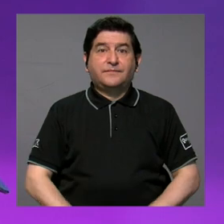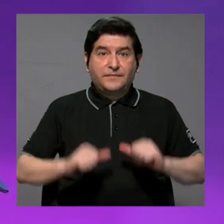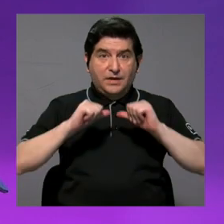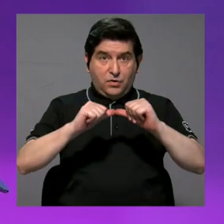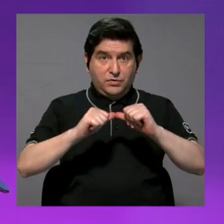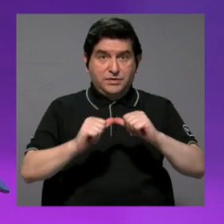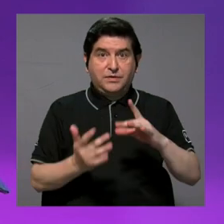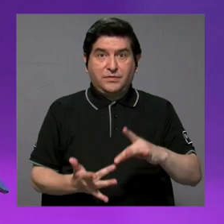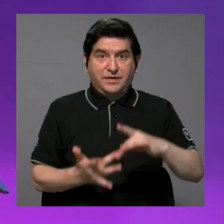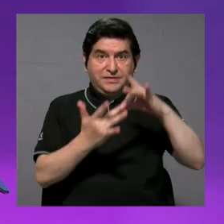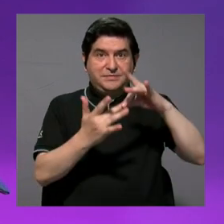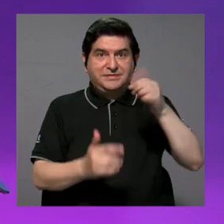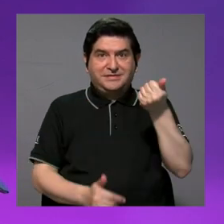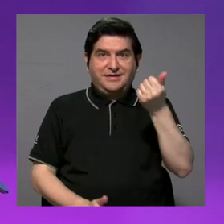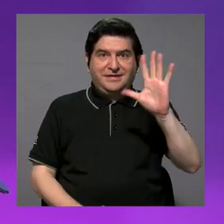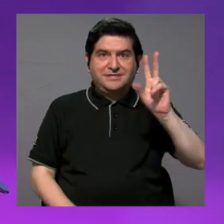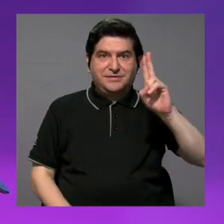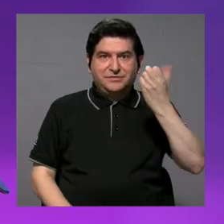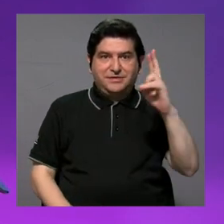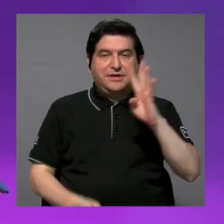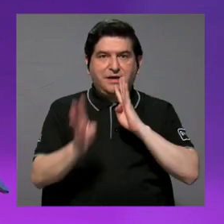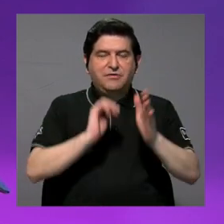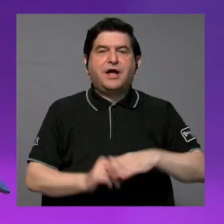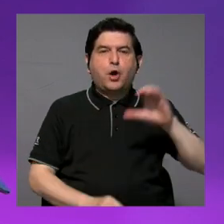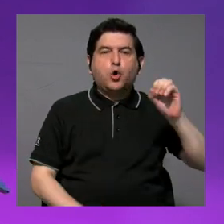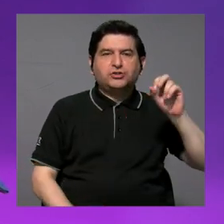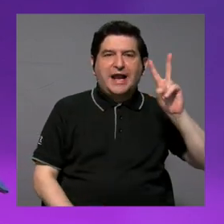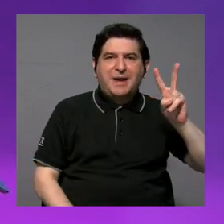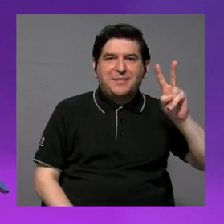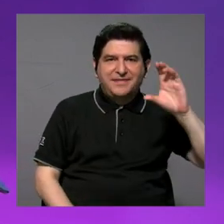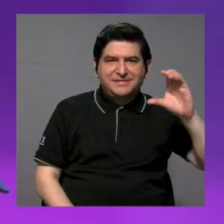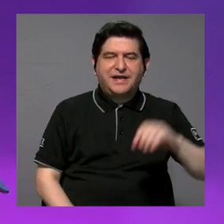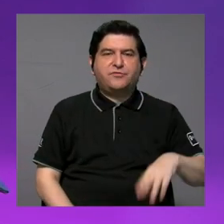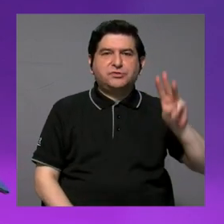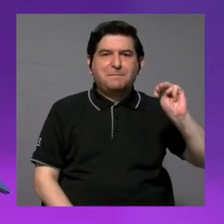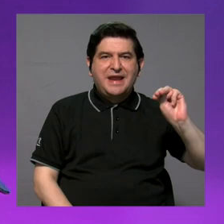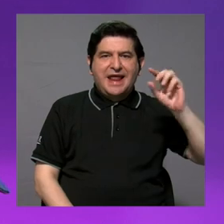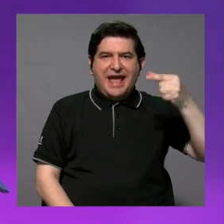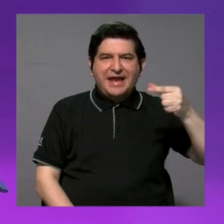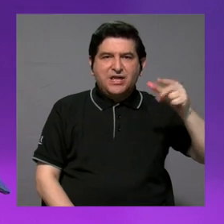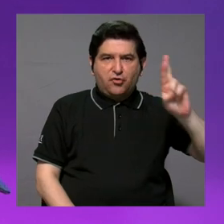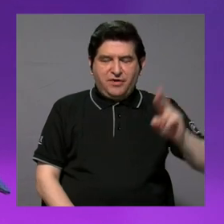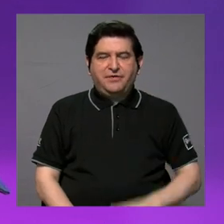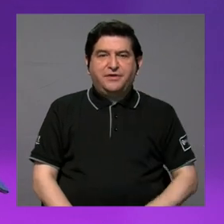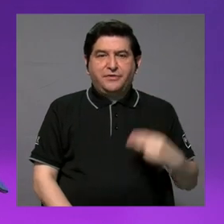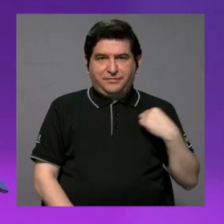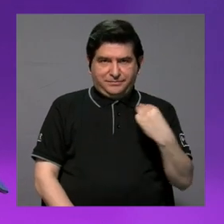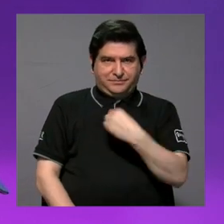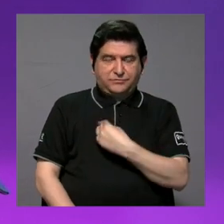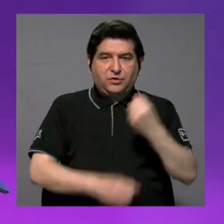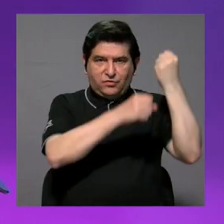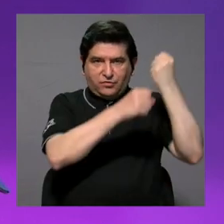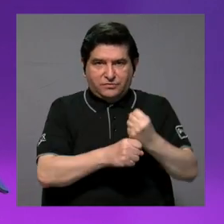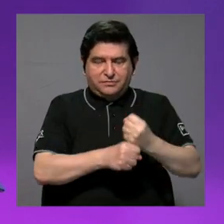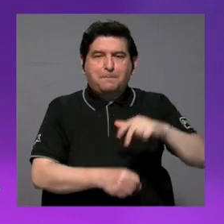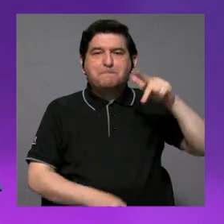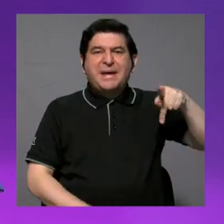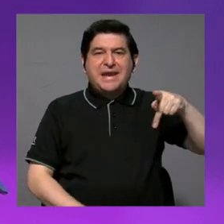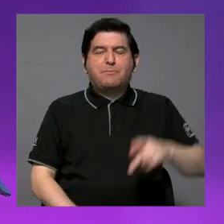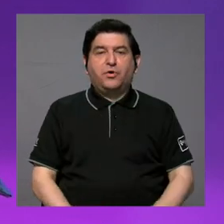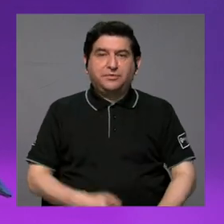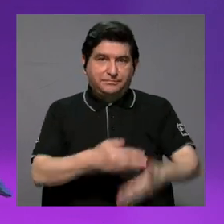Estamos de vuelta en especiales 15 UCR conversando con Oscar Barber de Cerros y Milena Grillo Rivera, quienes forman parte de la Fundación Pan y Amor.